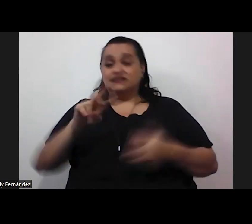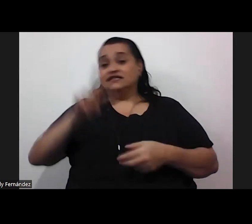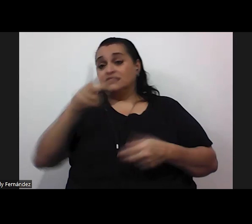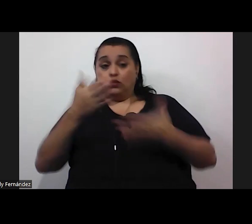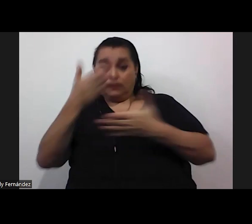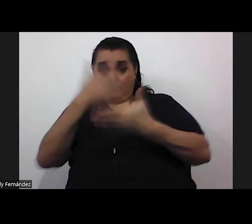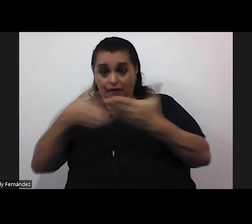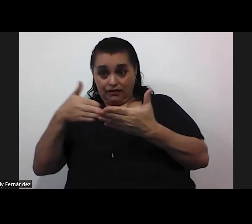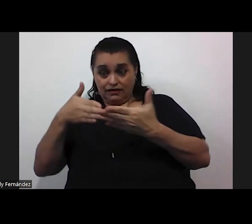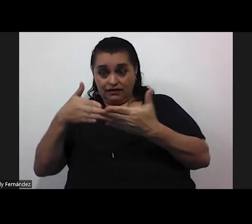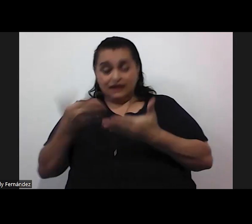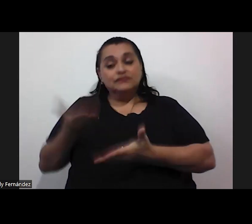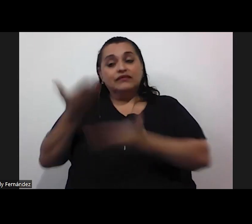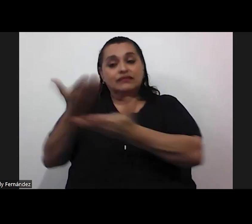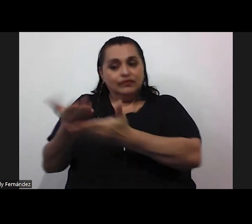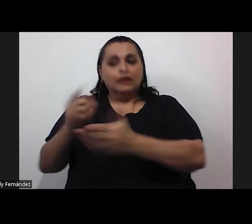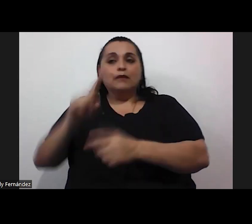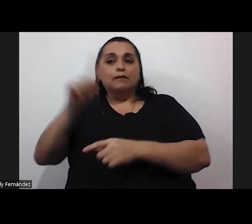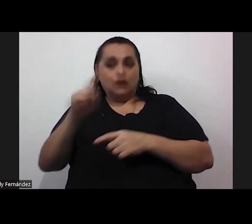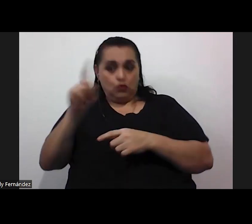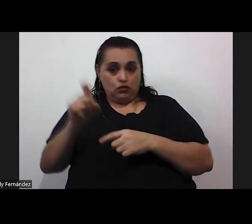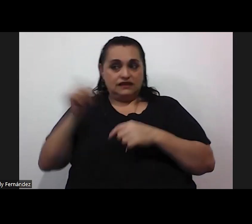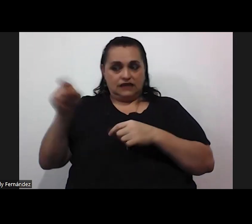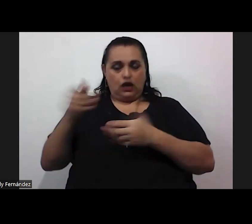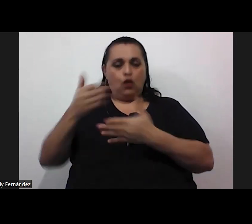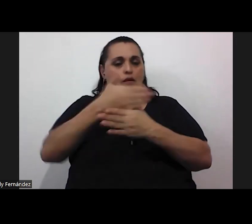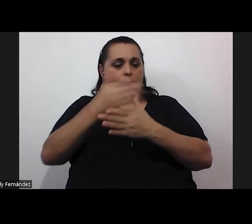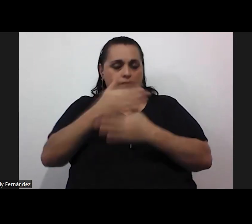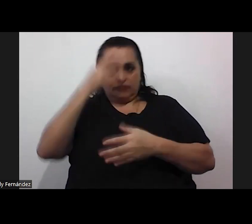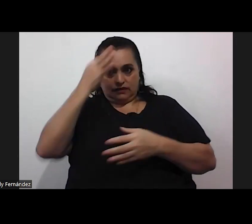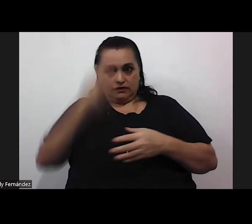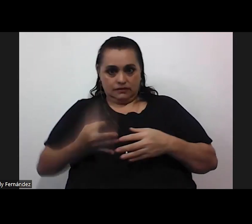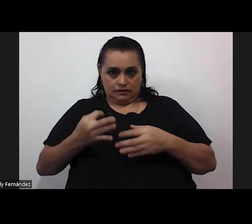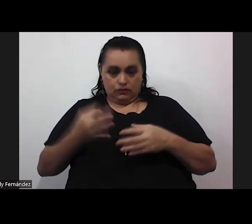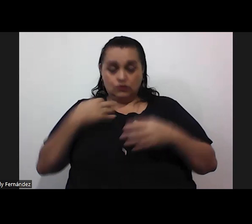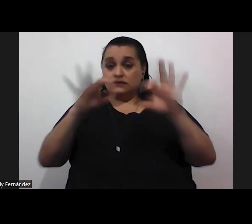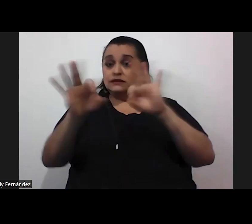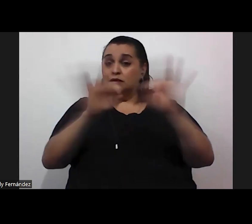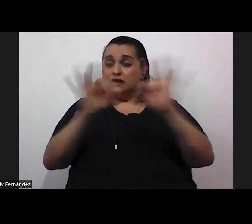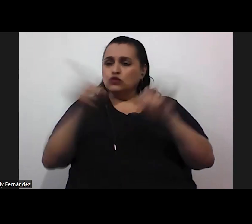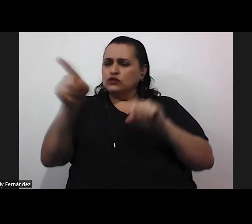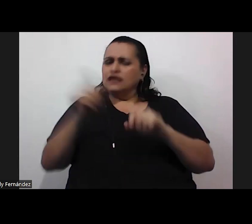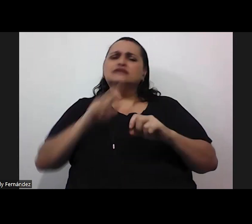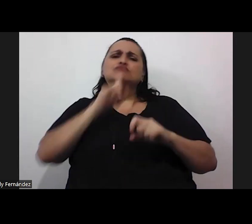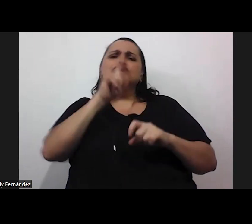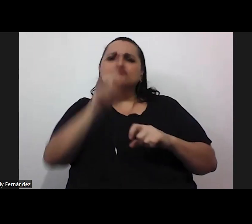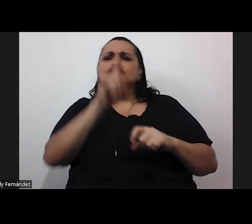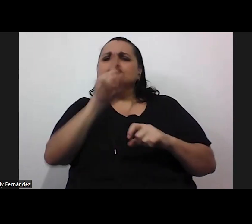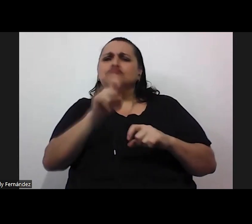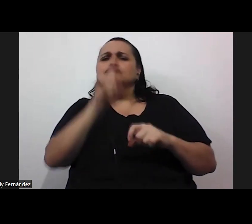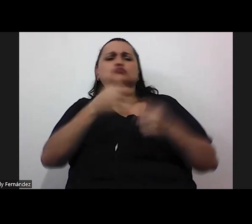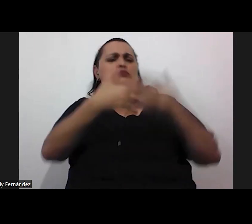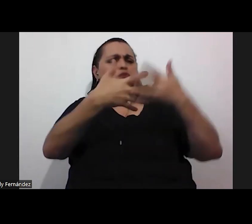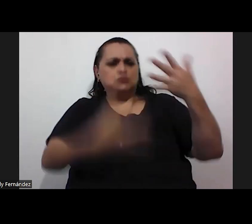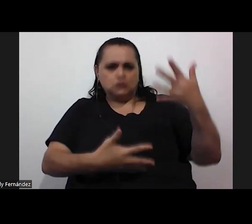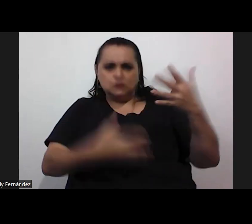a la persona especialista invitada para que nos comparta su criterio. Les invitamos a plantear tantas preguntas como se nos vayan ocurriendo